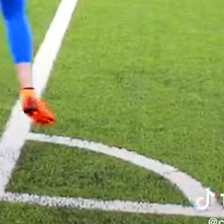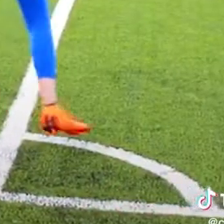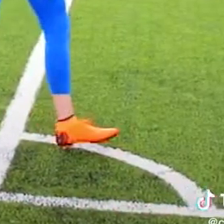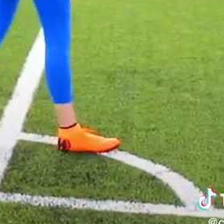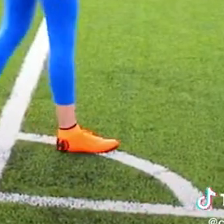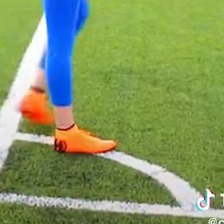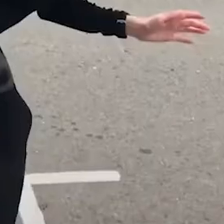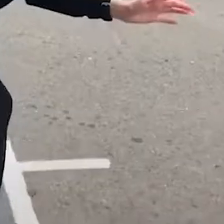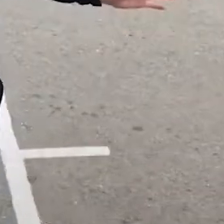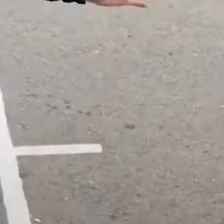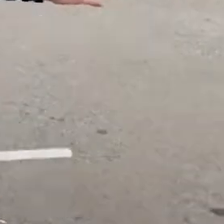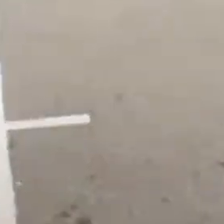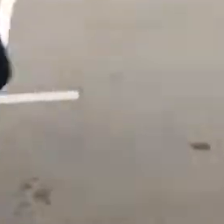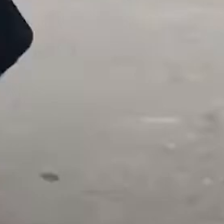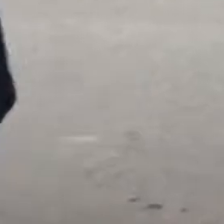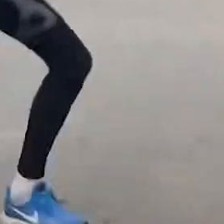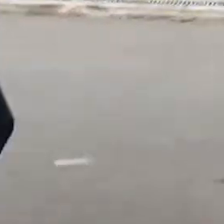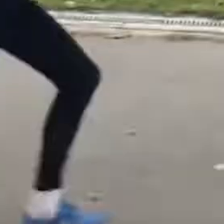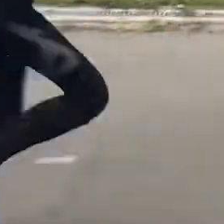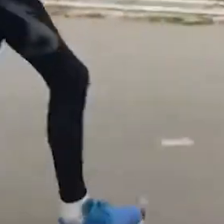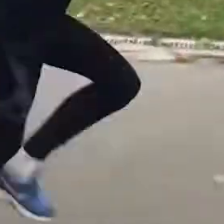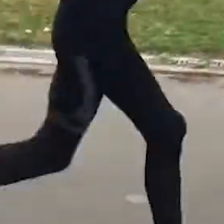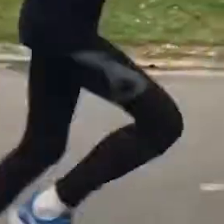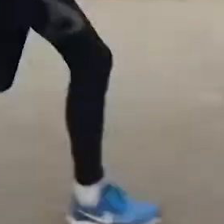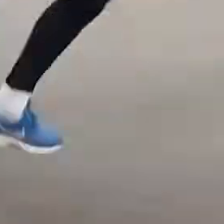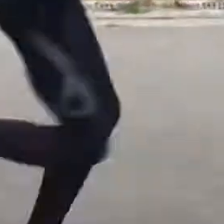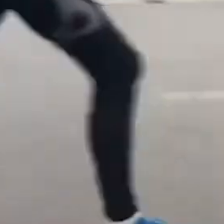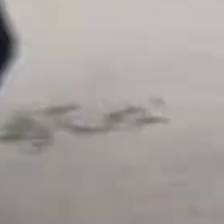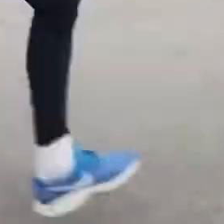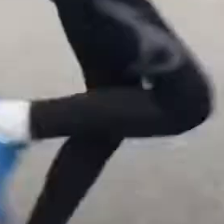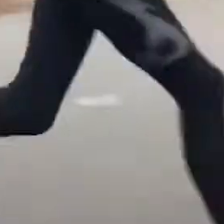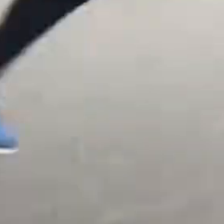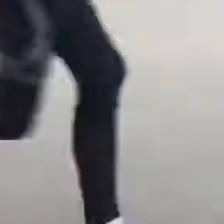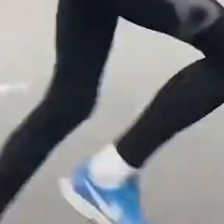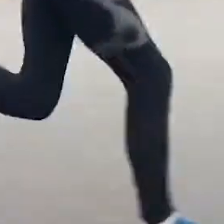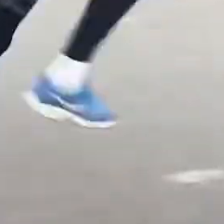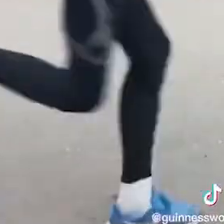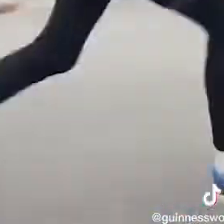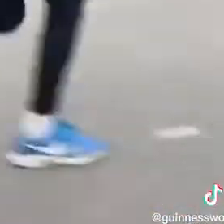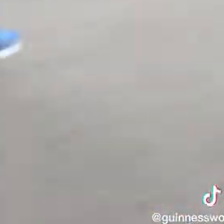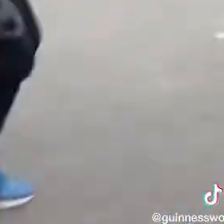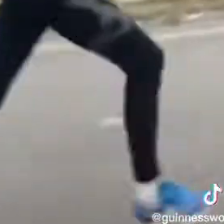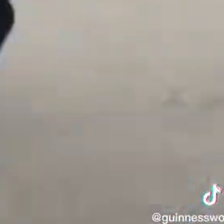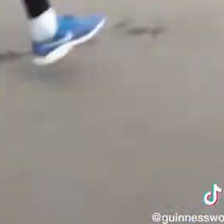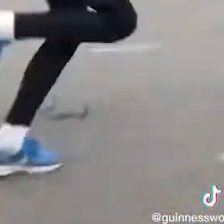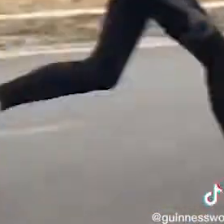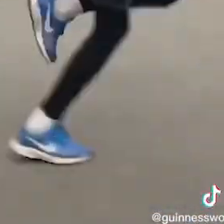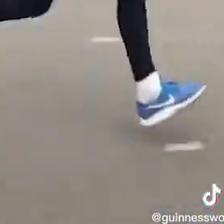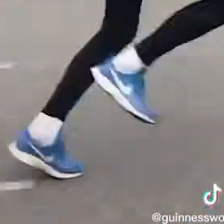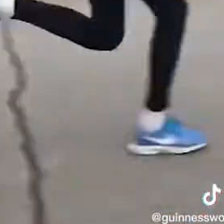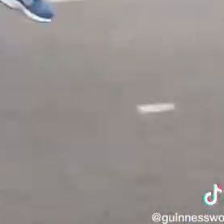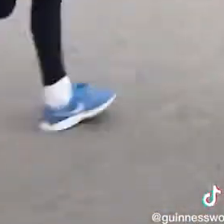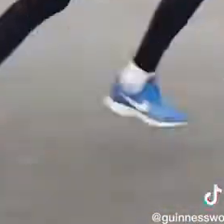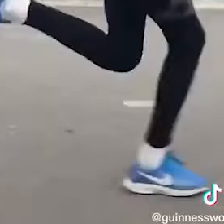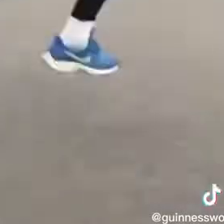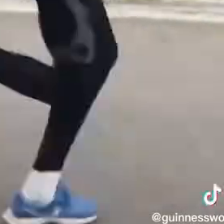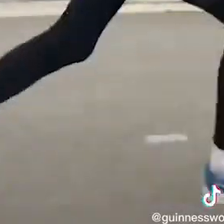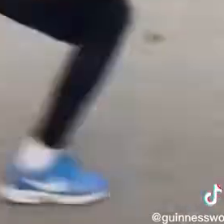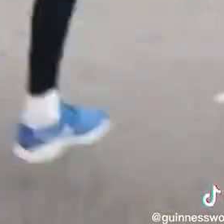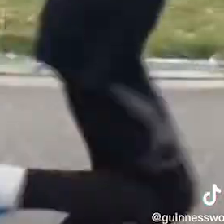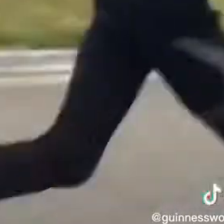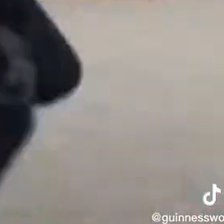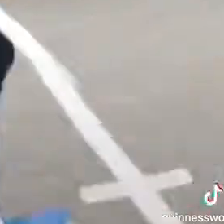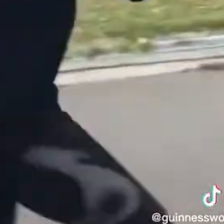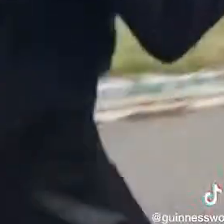si vos jugás fútbol o jugás voleibol o haces danza queremos ver digamos esa técnica buenísima que sos